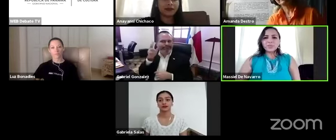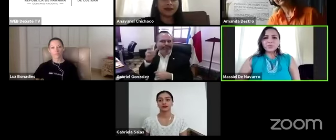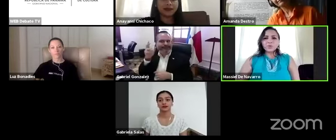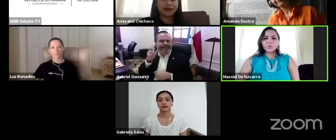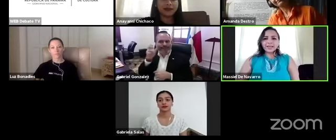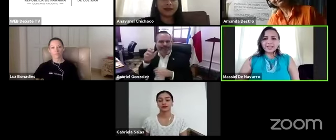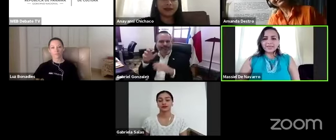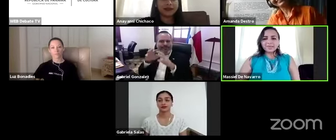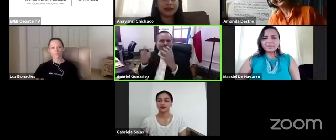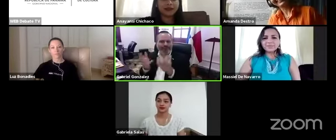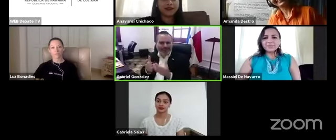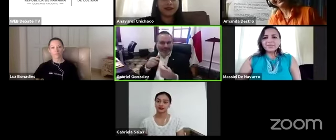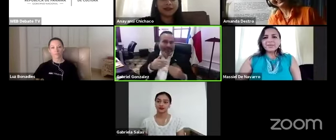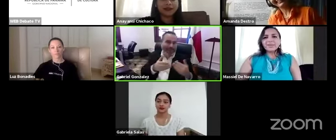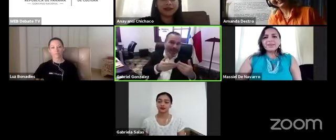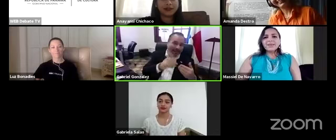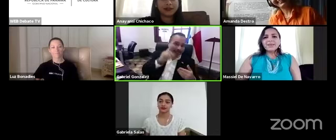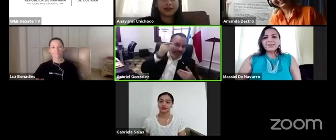será un poco complicado